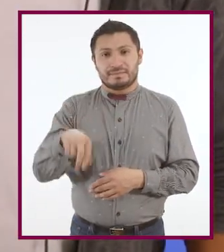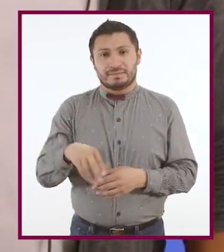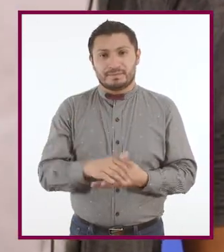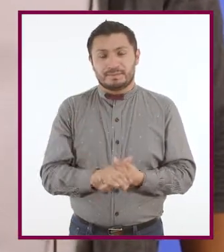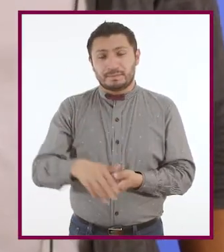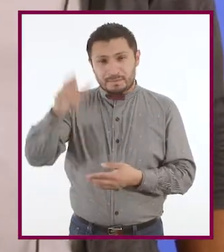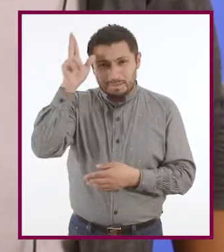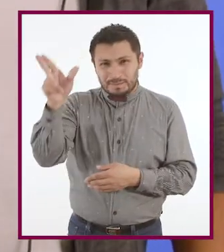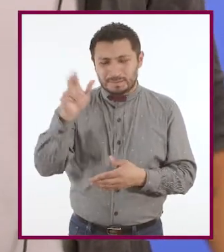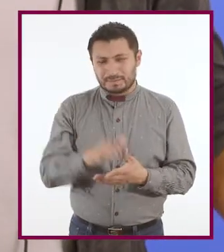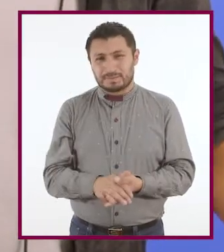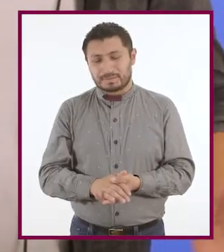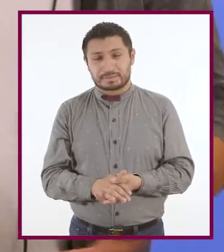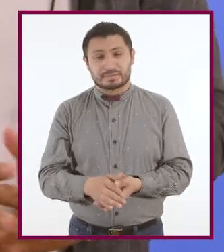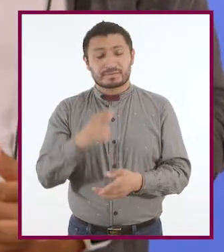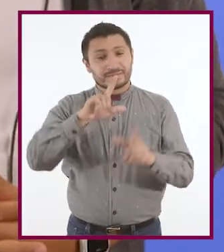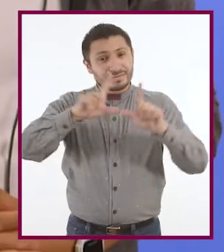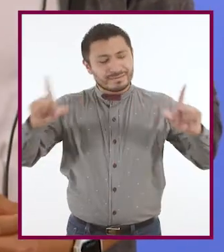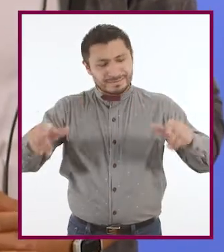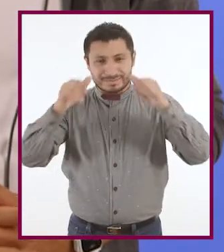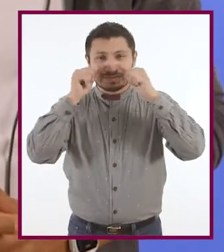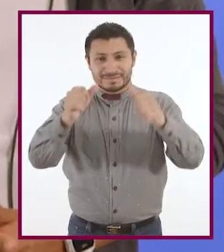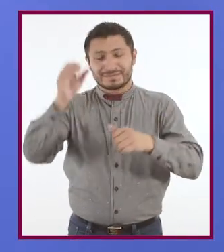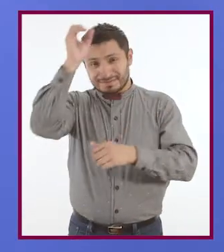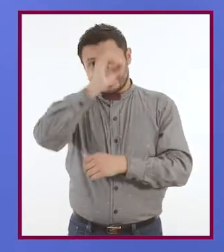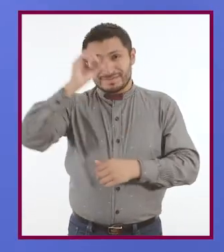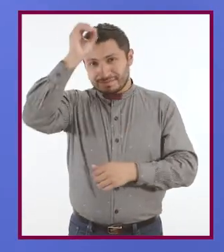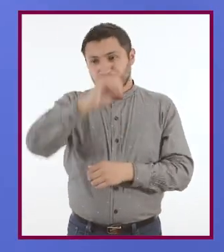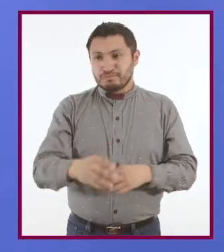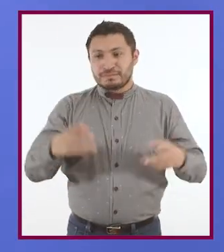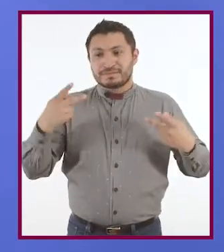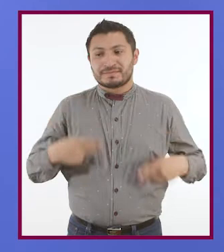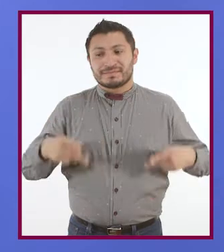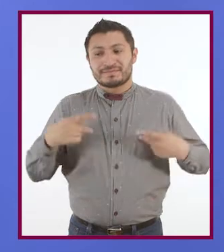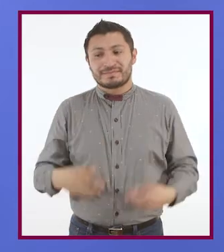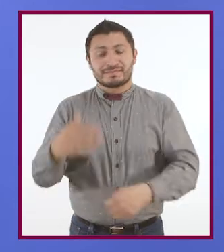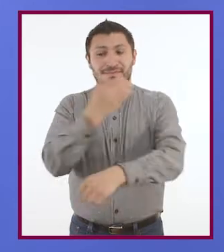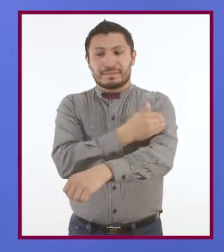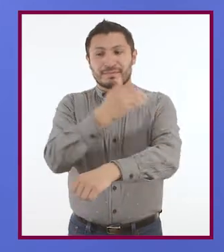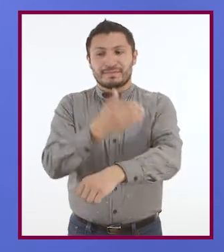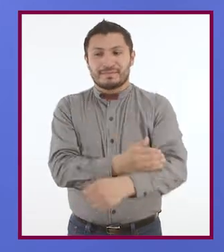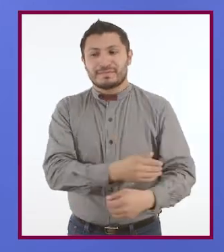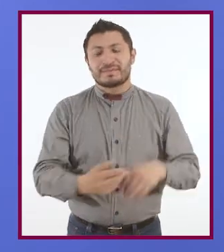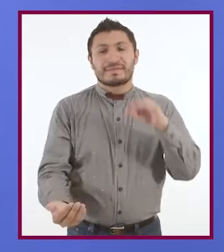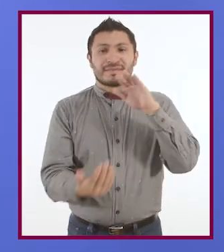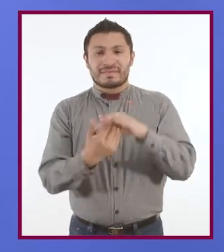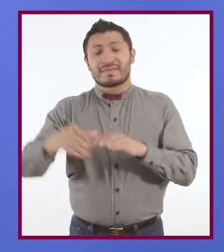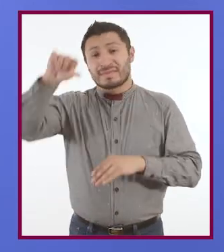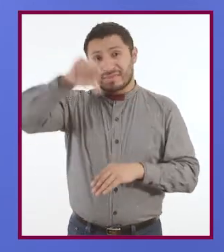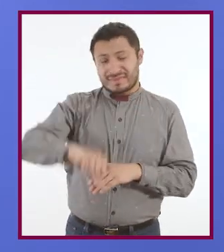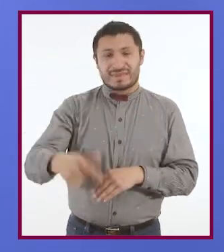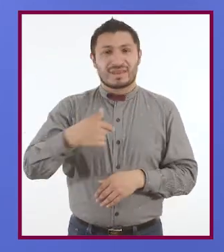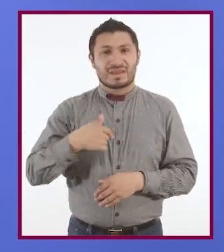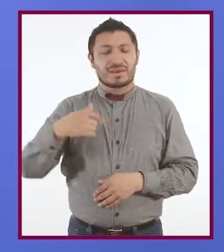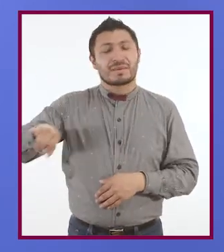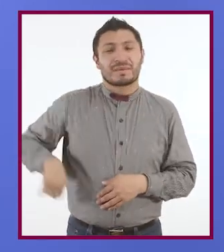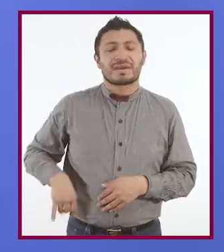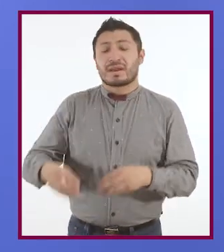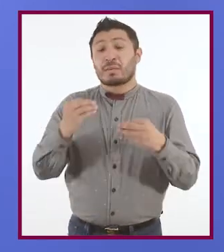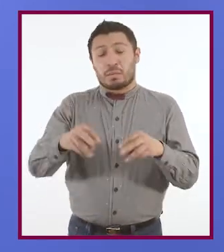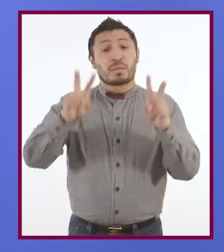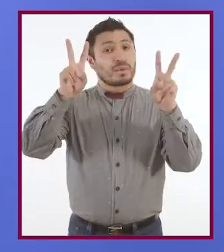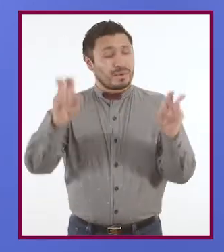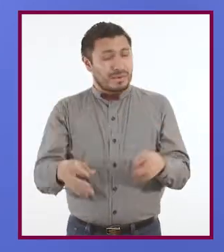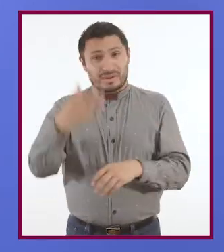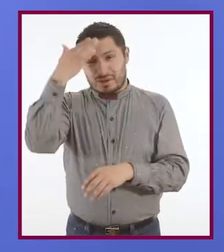Hola, Shedani. Pues ya listo para escuchar las opiniones de quienes nos van a acompañar en la mesa de hoy. Estoy muy interesado en el